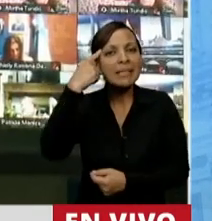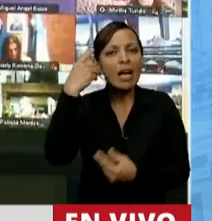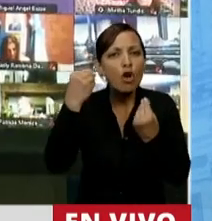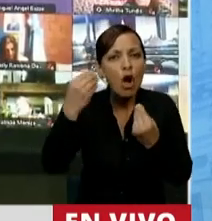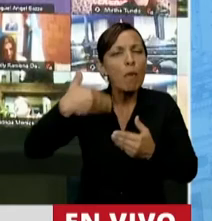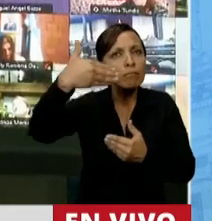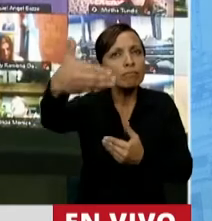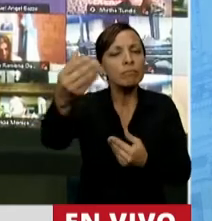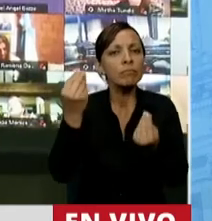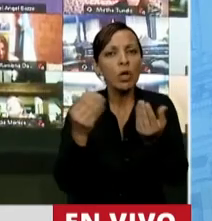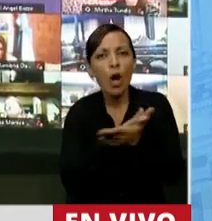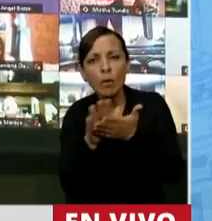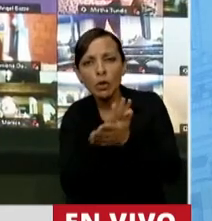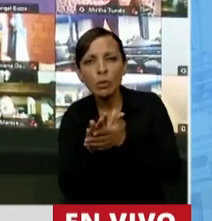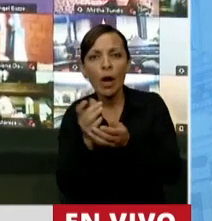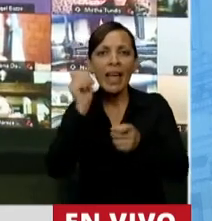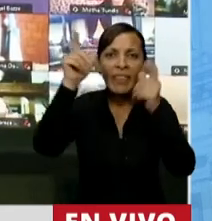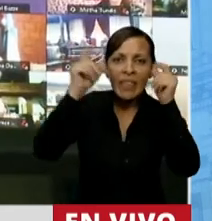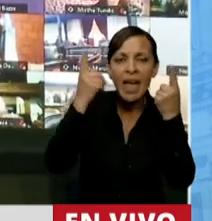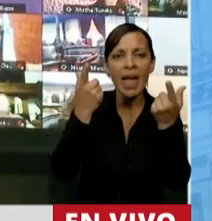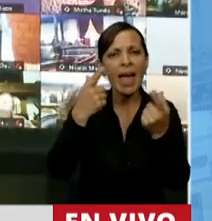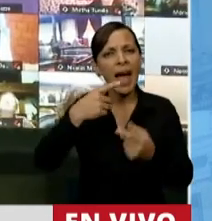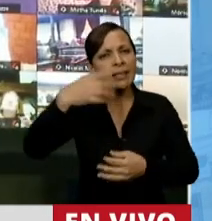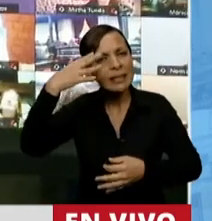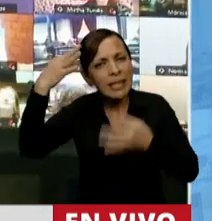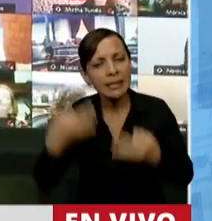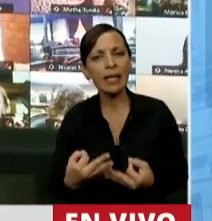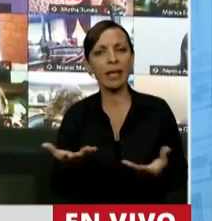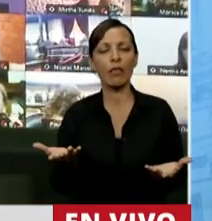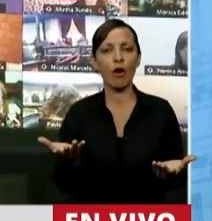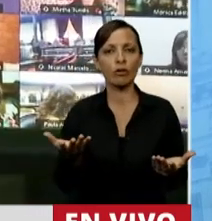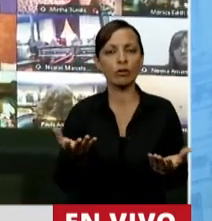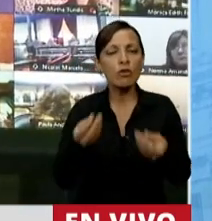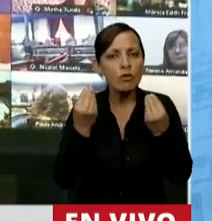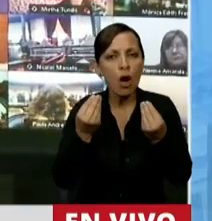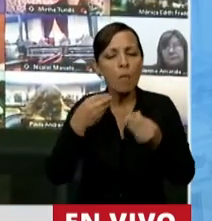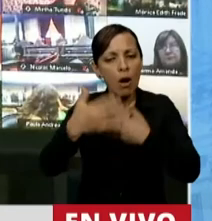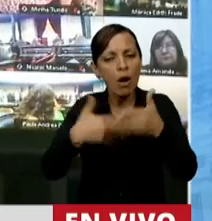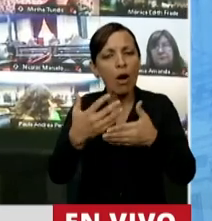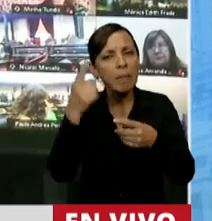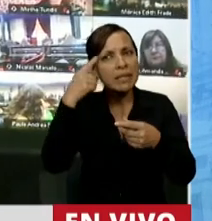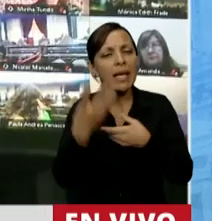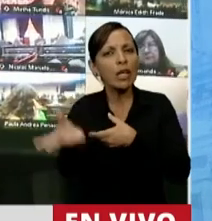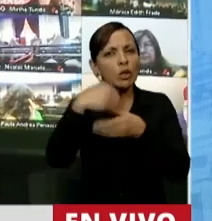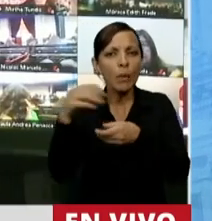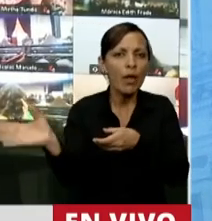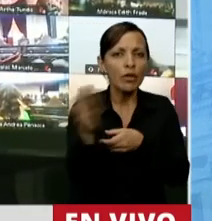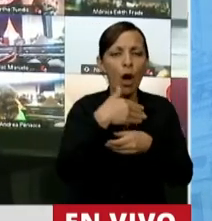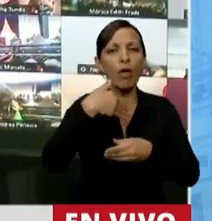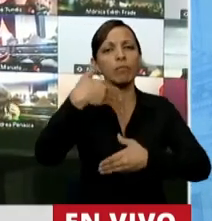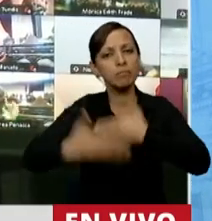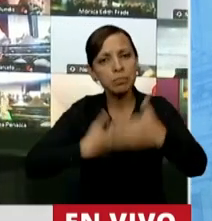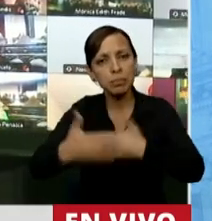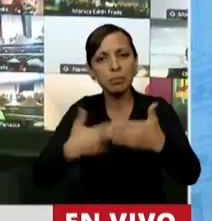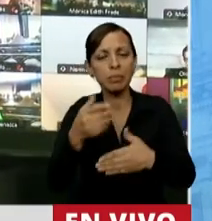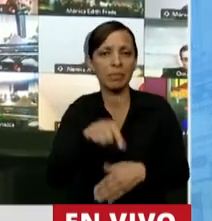de qué manera podemos, con creatividad, con sentido, realmente inclusivo de todos, sacar adelante